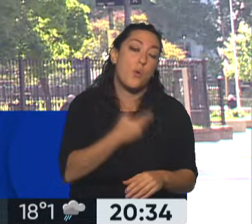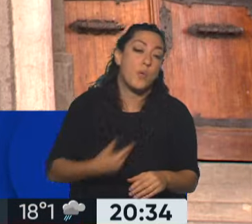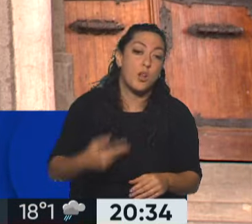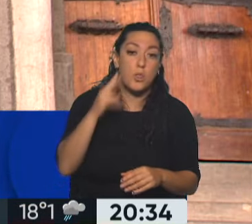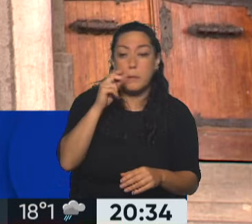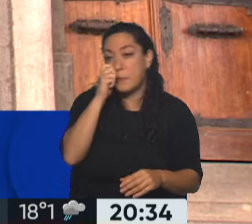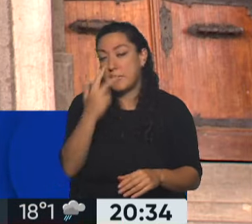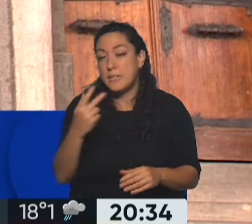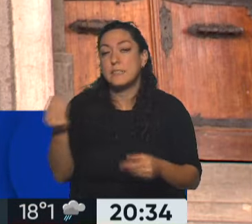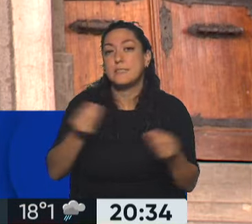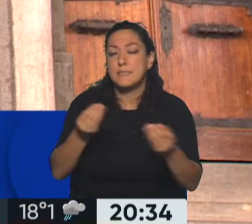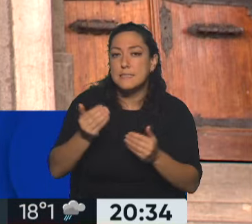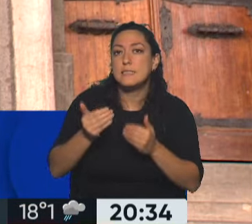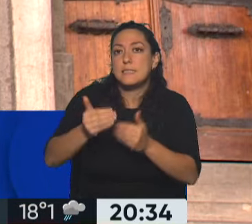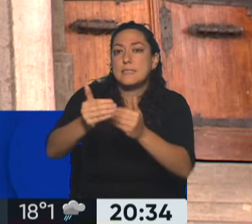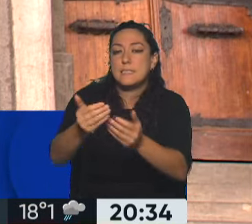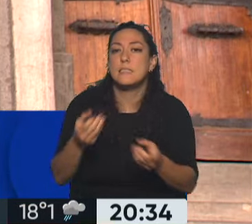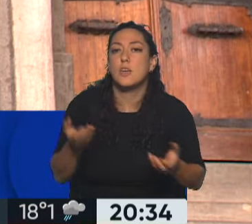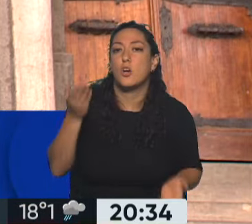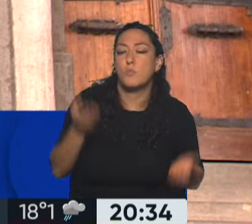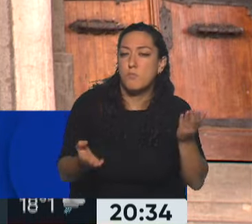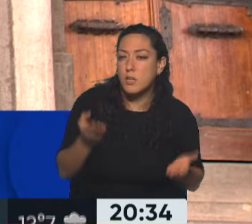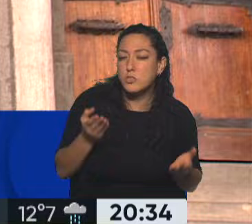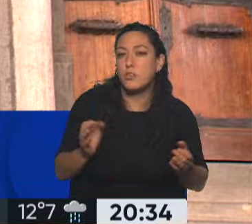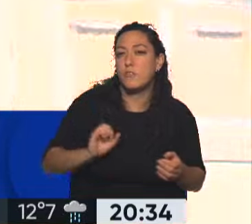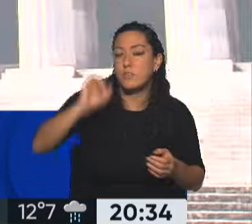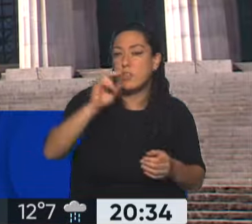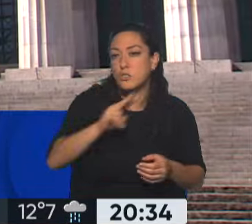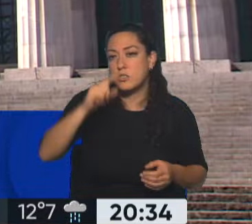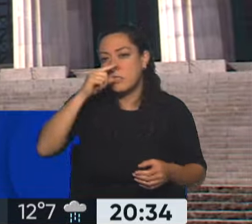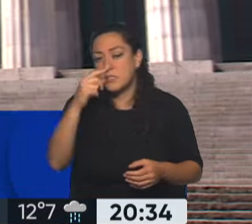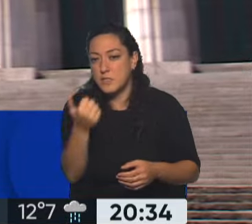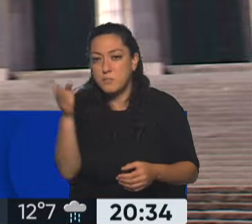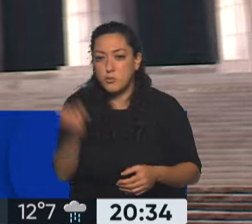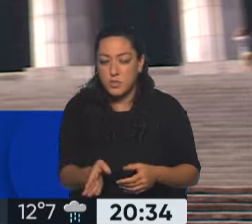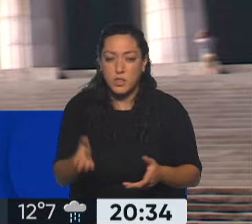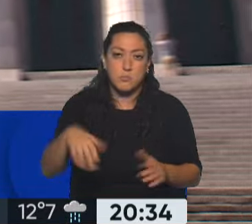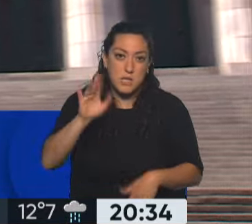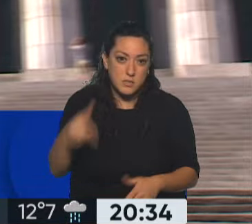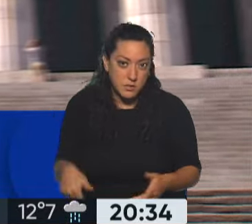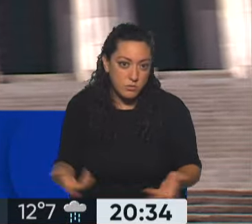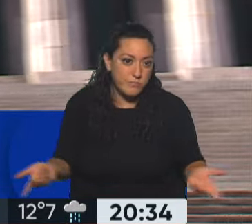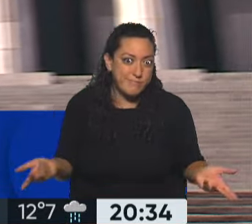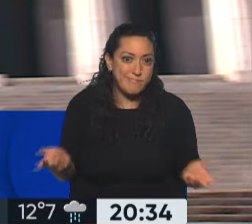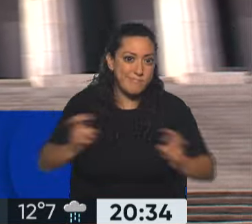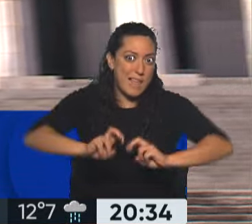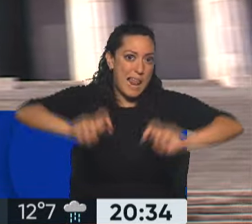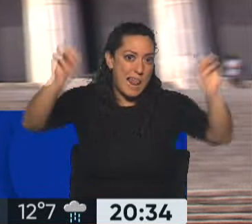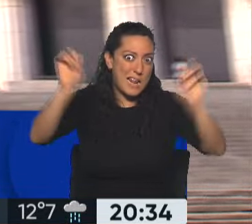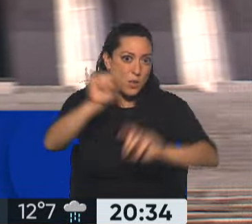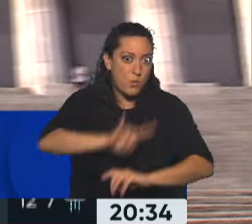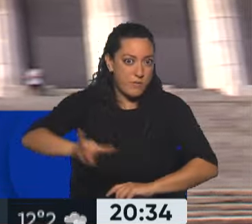2023 en un contexto de inflación interanual del 276%, lo cual puso en estado de alerta